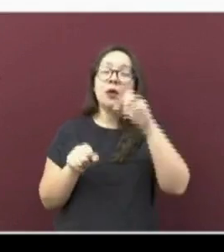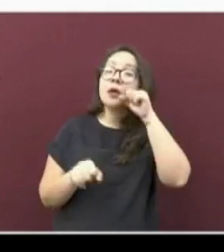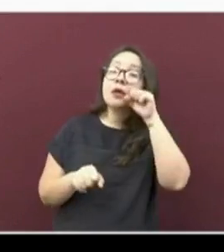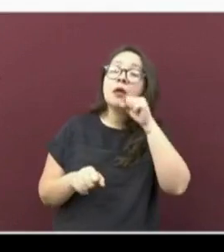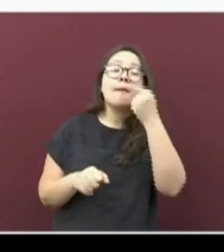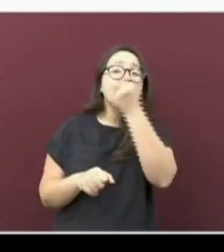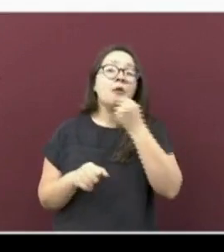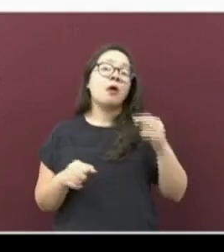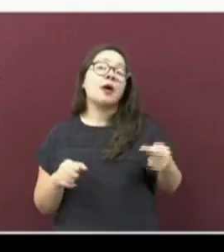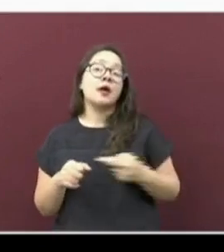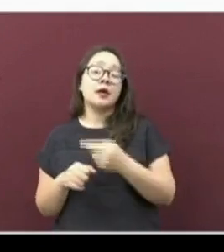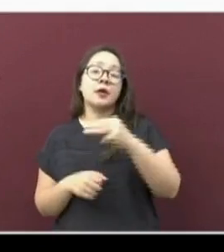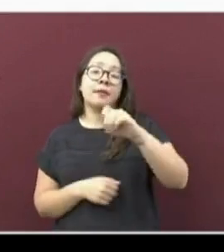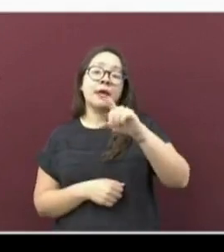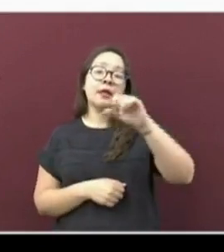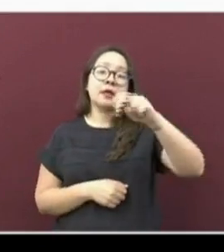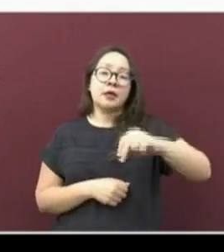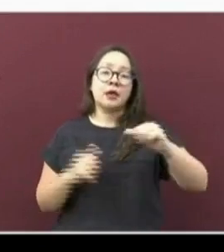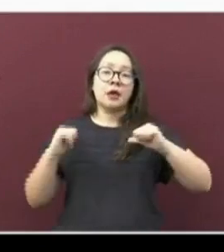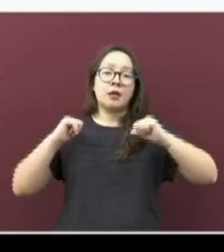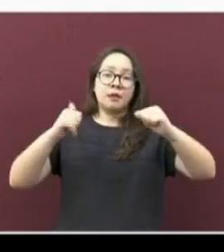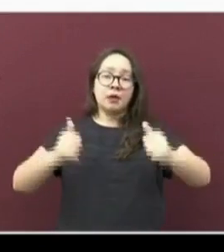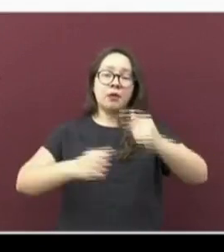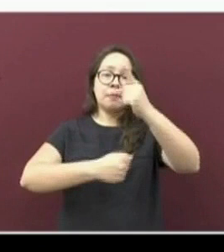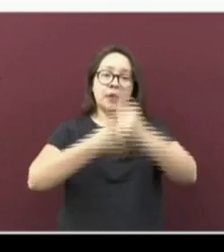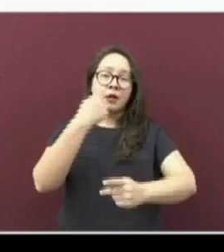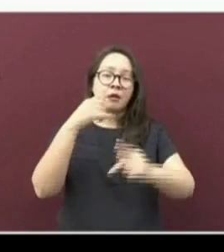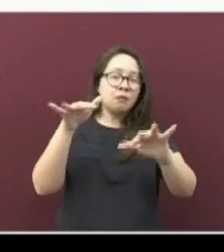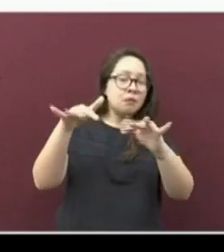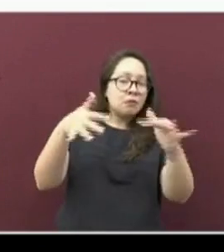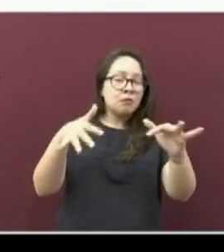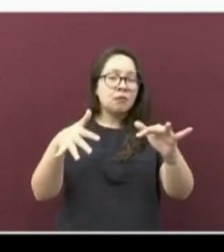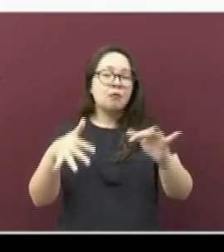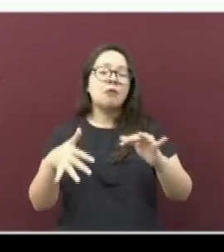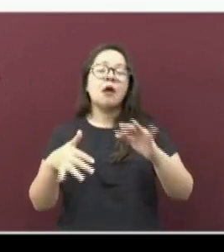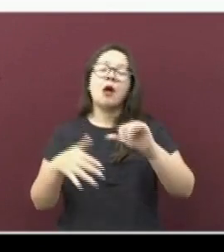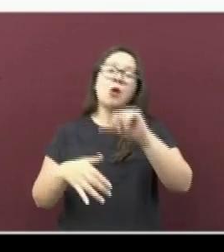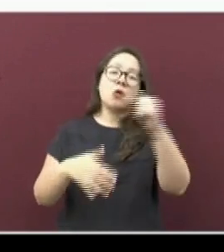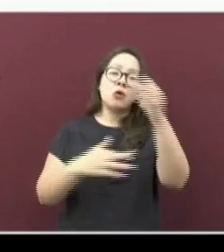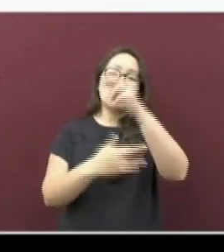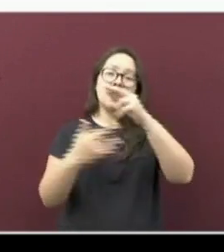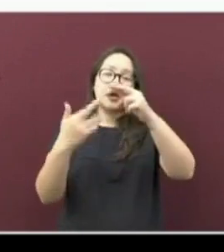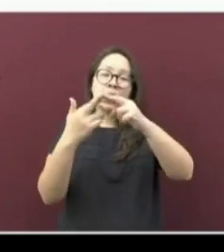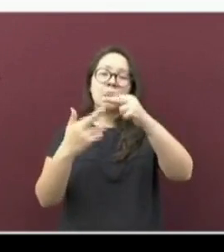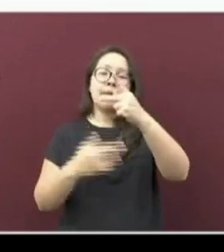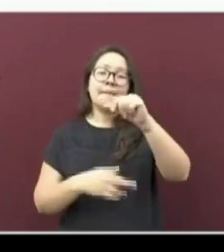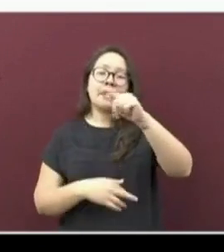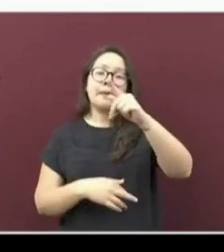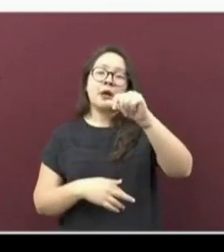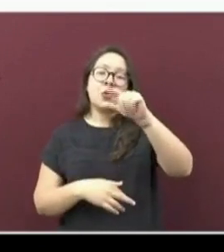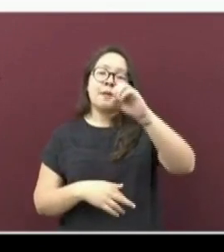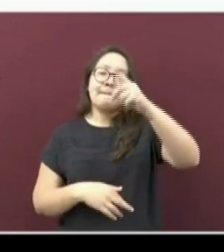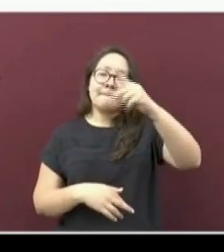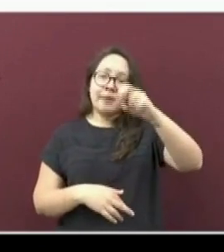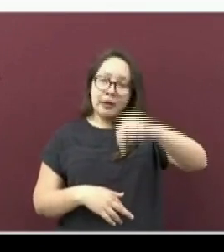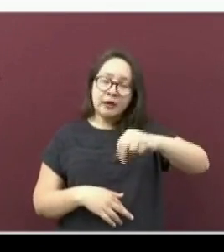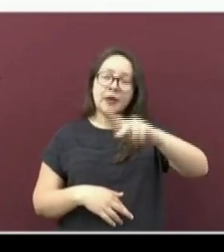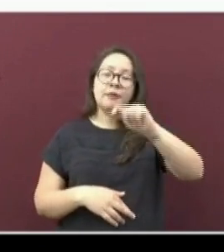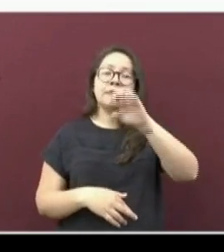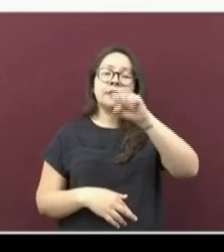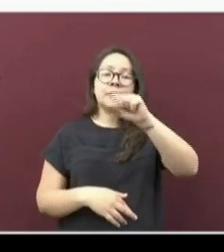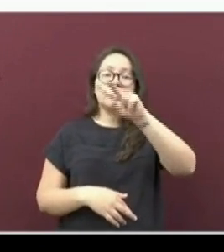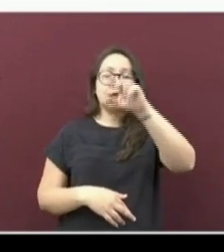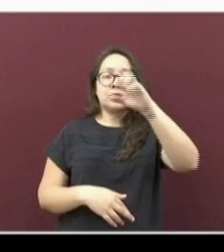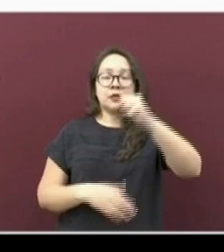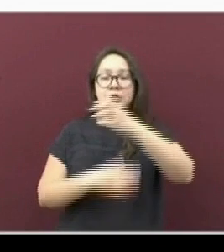Río, Medellín y Alvarado bajaron a riesgo medio. Por lo que respecta a la Cuenca del Papaluapan, Tres Valles,